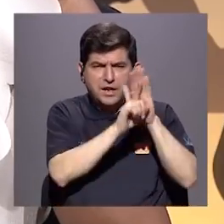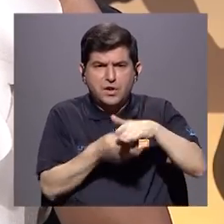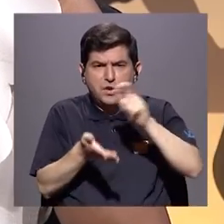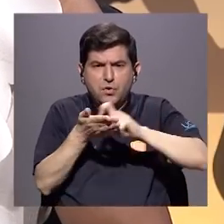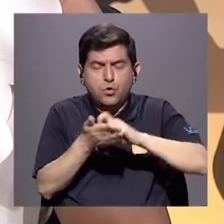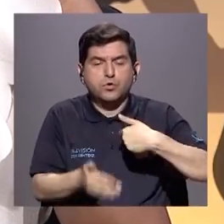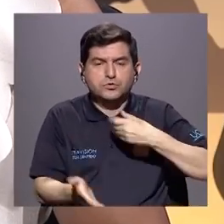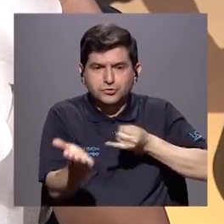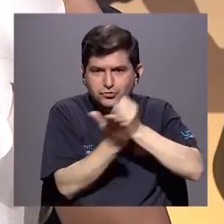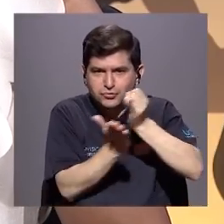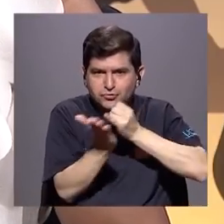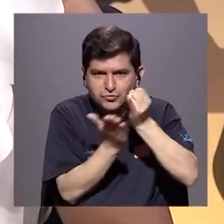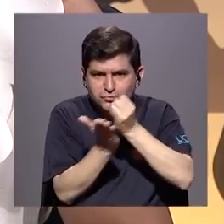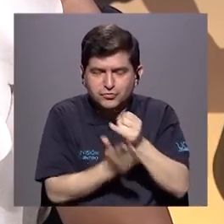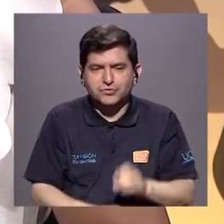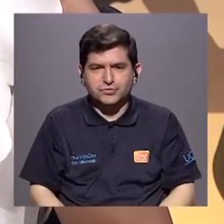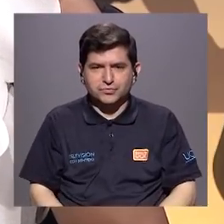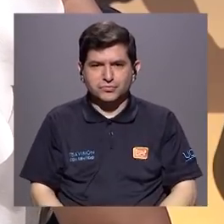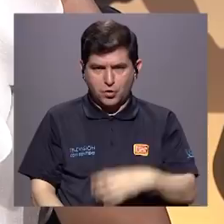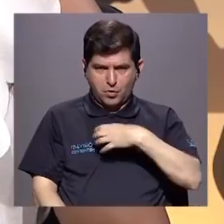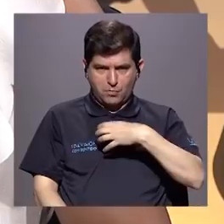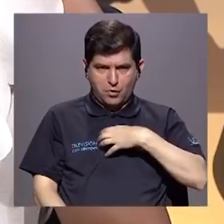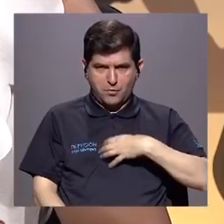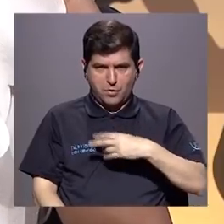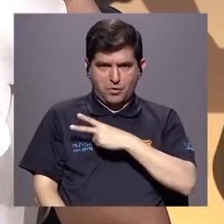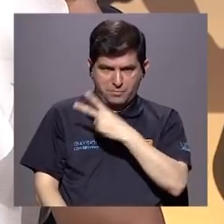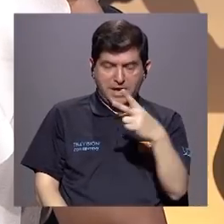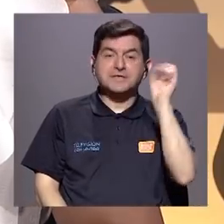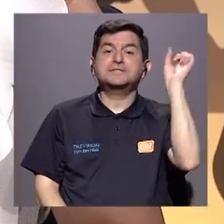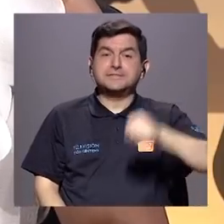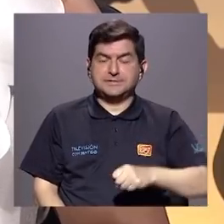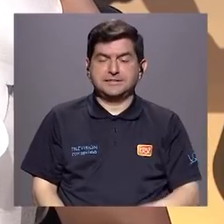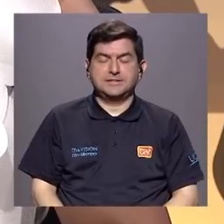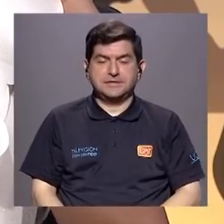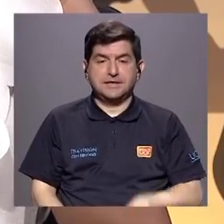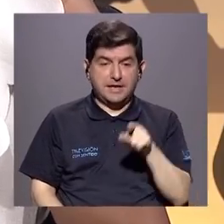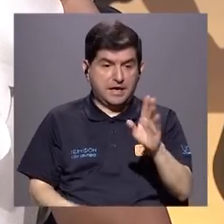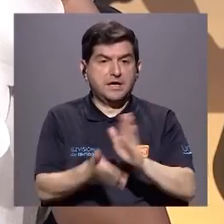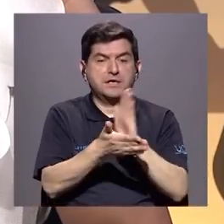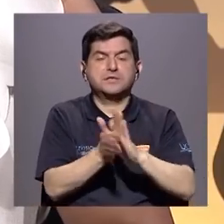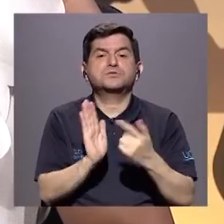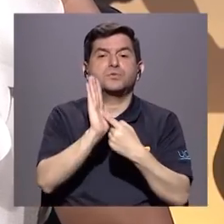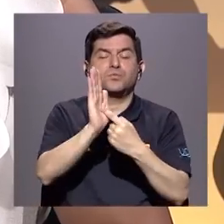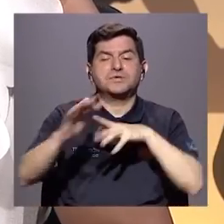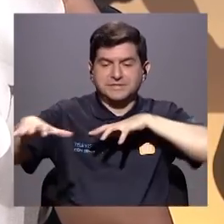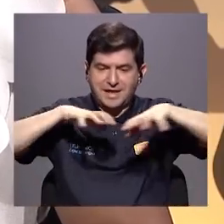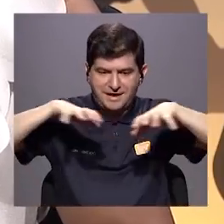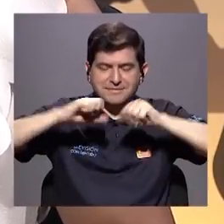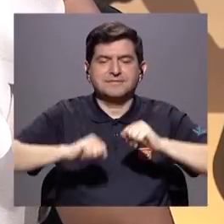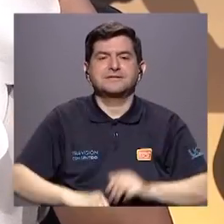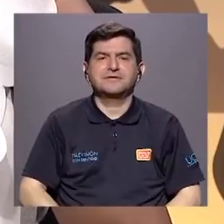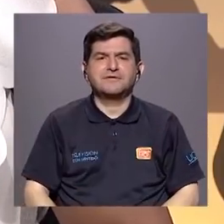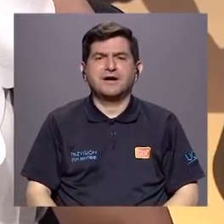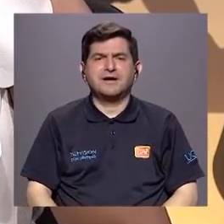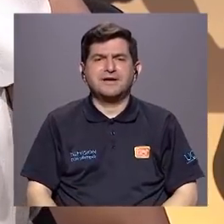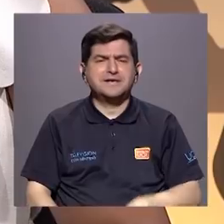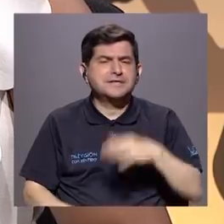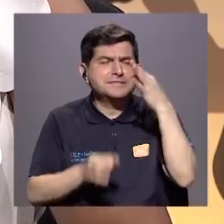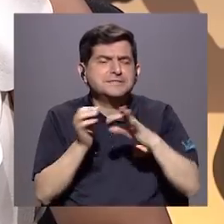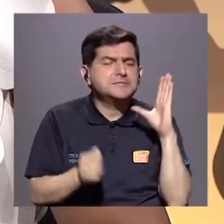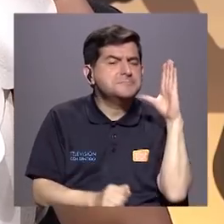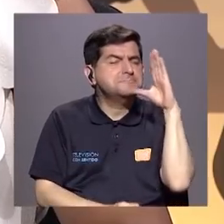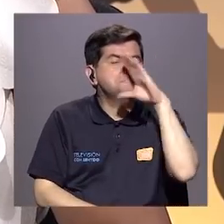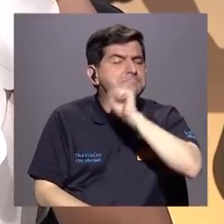tengo que empezar a investigar y observar qué sucede. Claro, el protocolo te lleva a eso, a activarlo. Por la simple